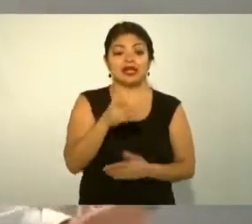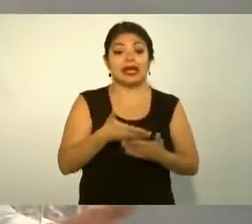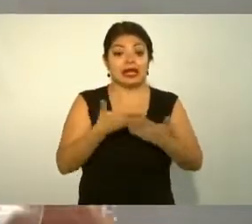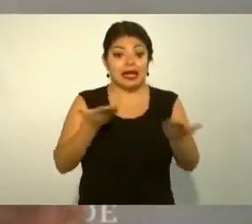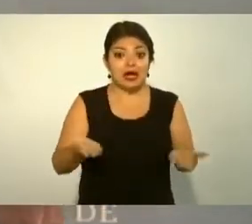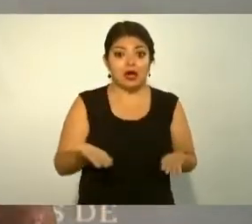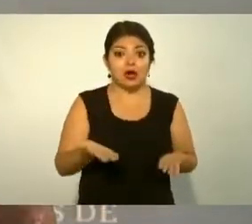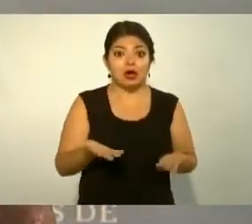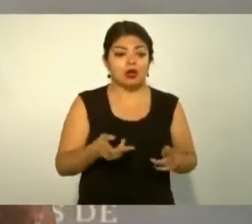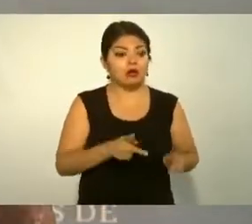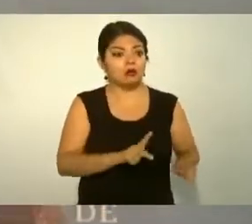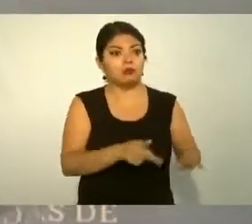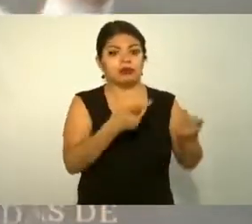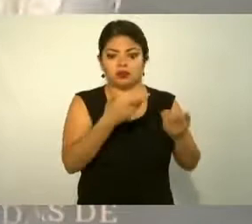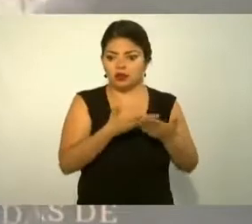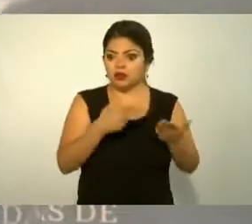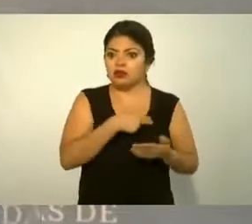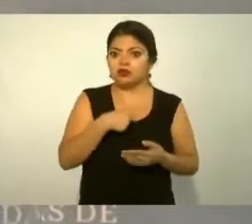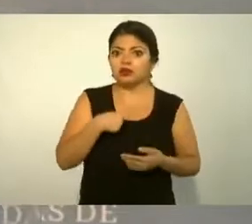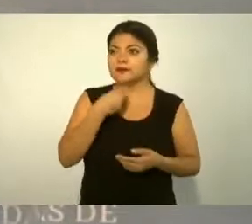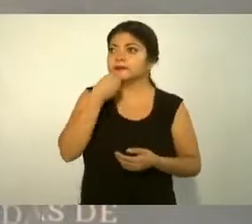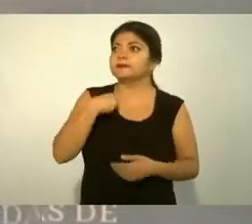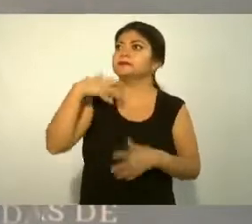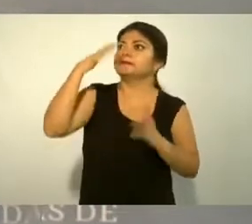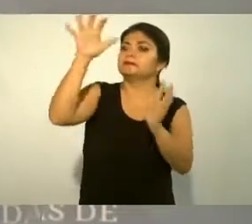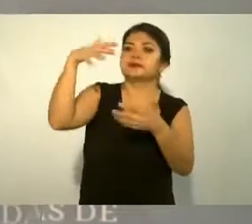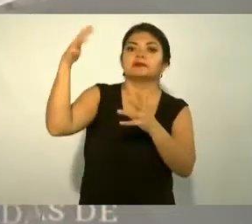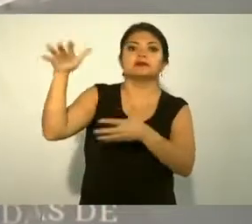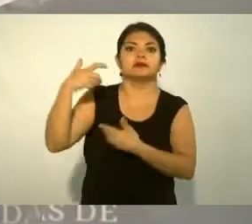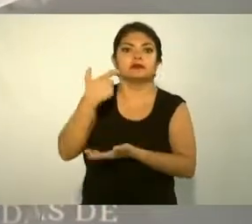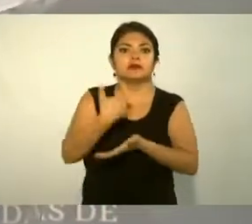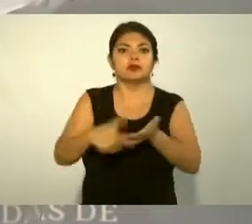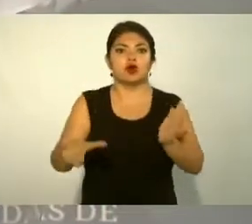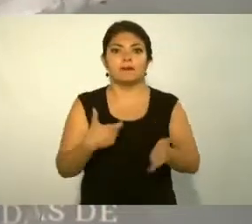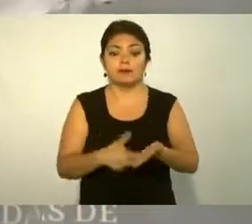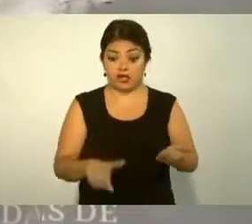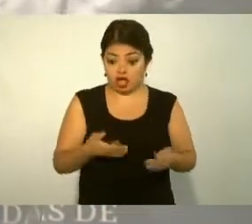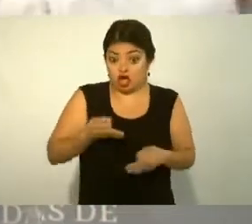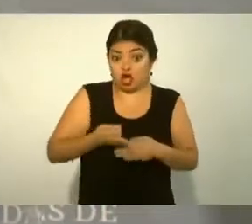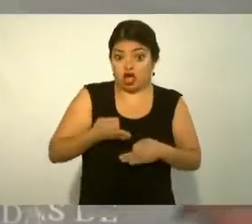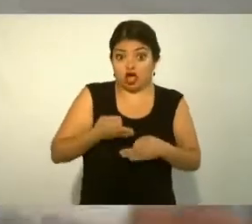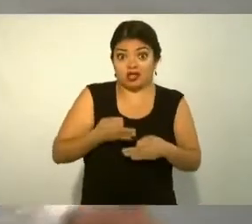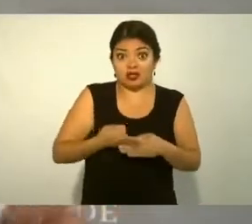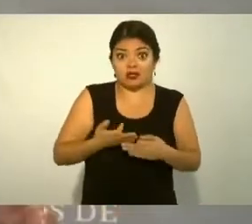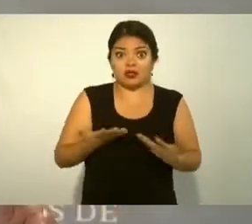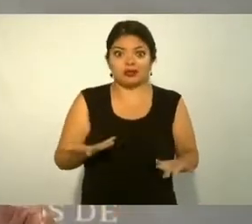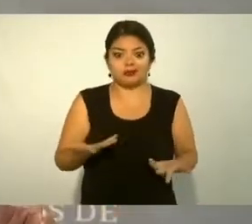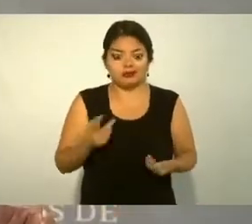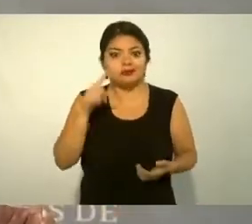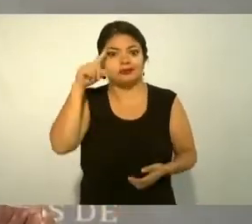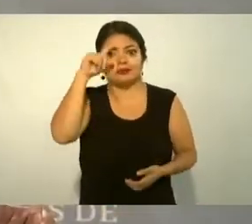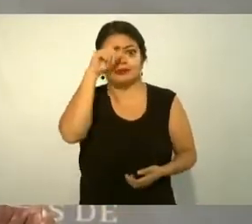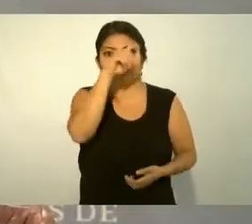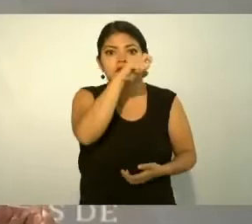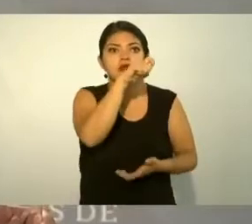todos los fertilizantes y en unas circunstancias como esta se nos complica más